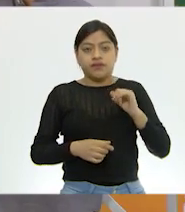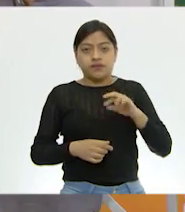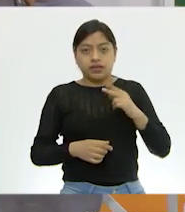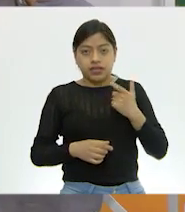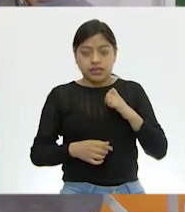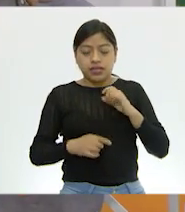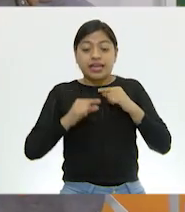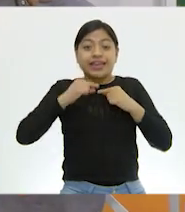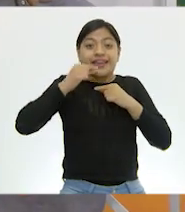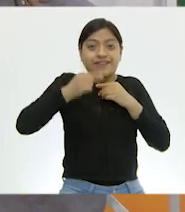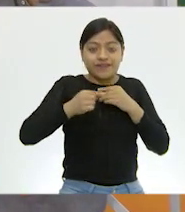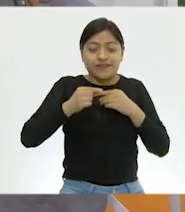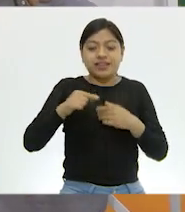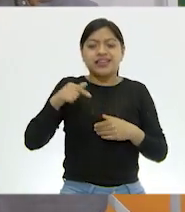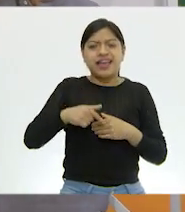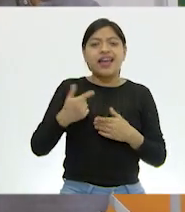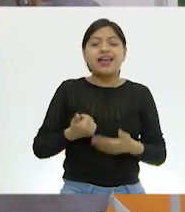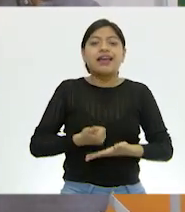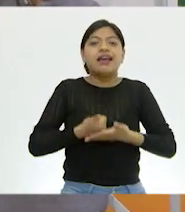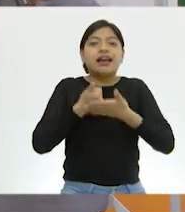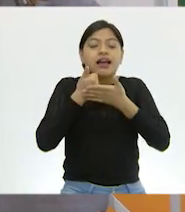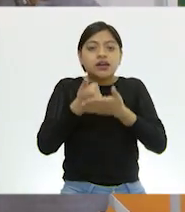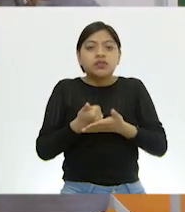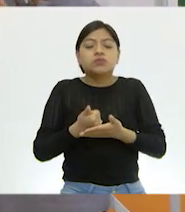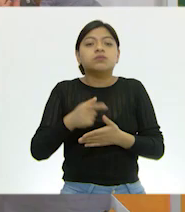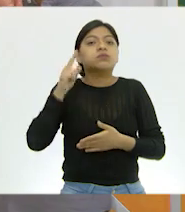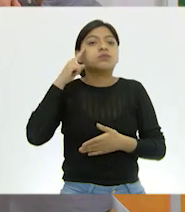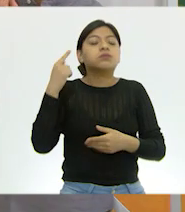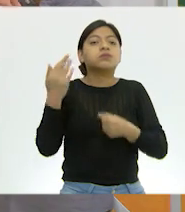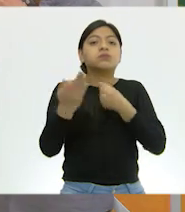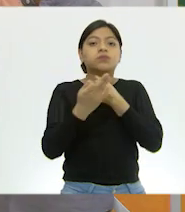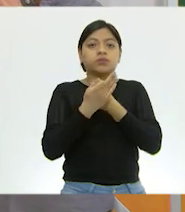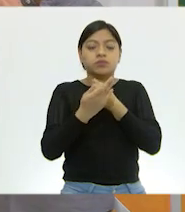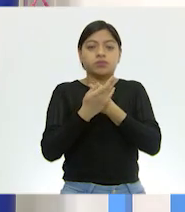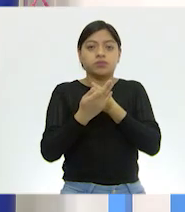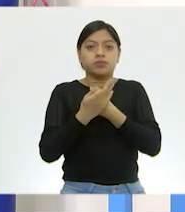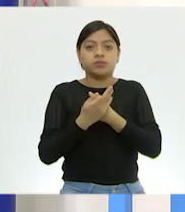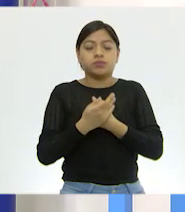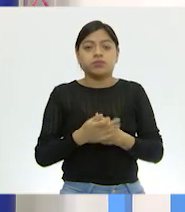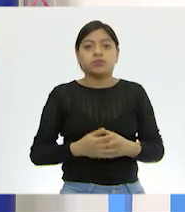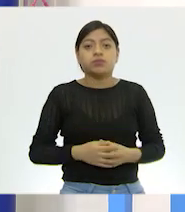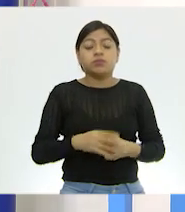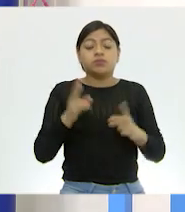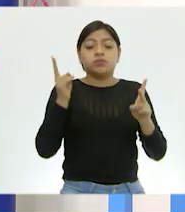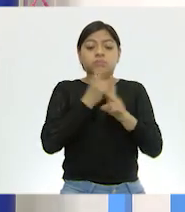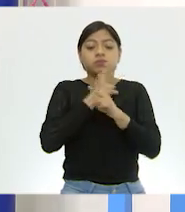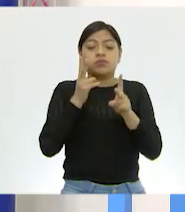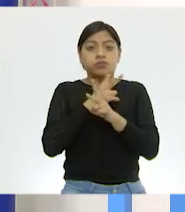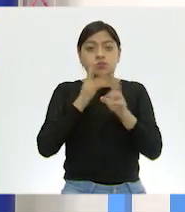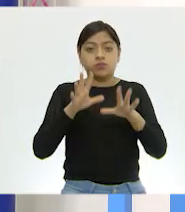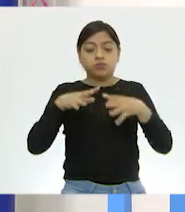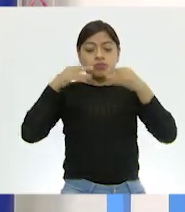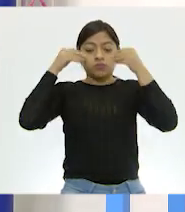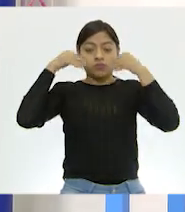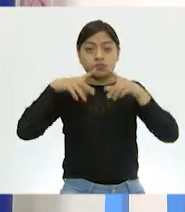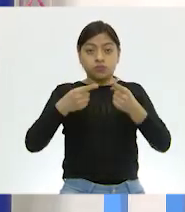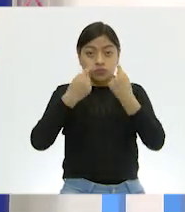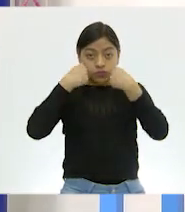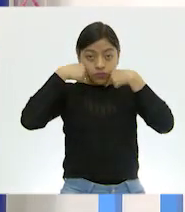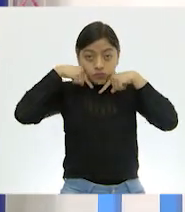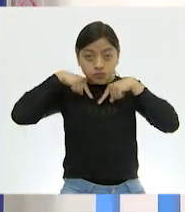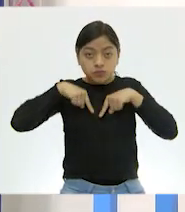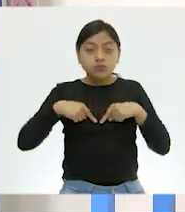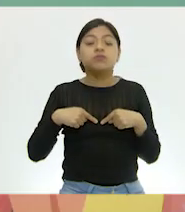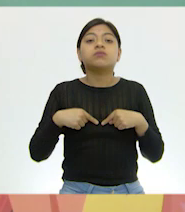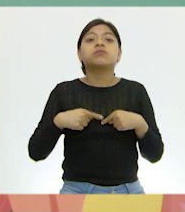sirve para proteger la entrada de las vías respiratorias. Y también evita